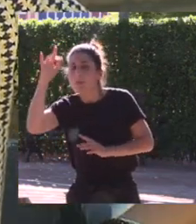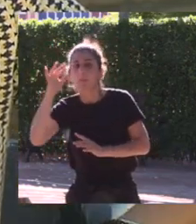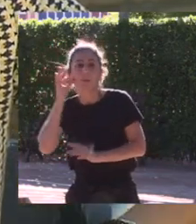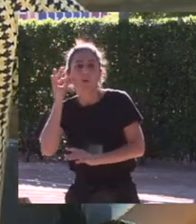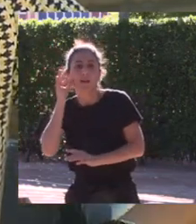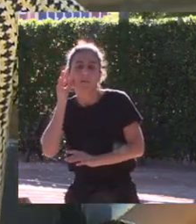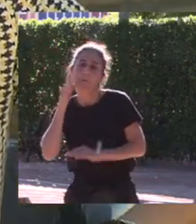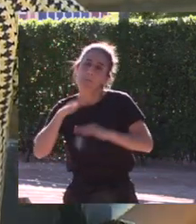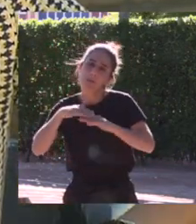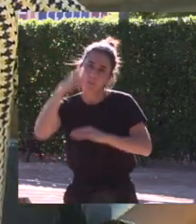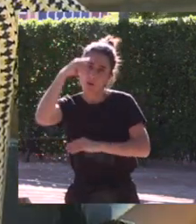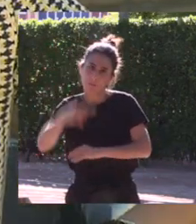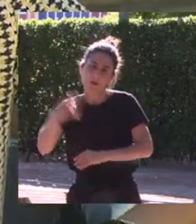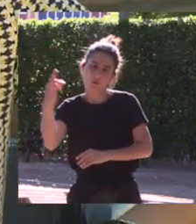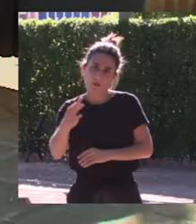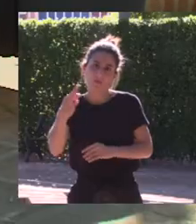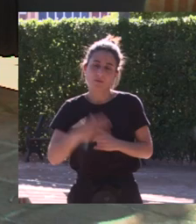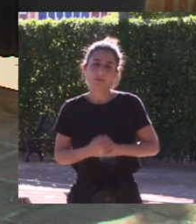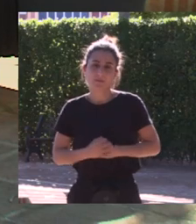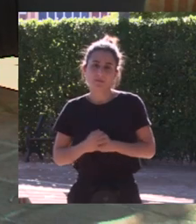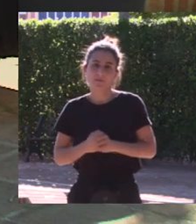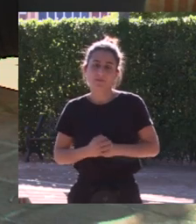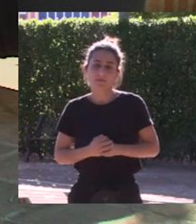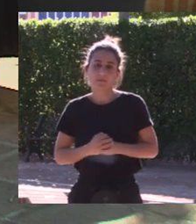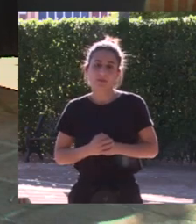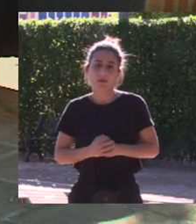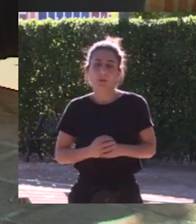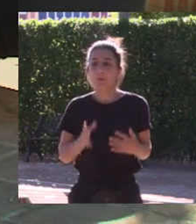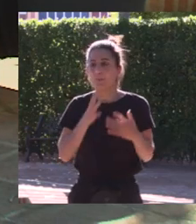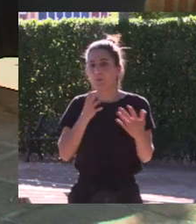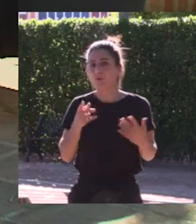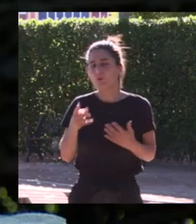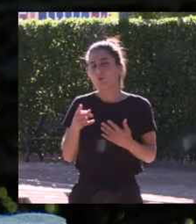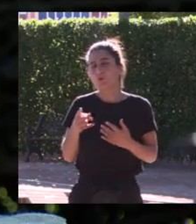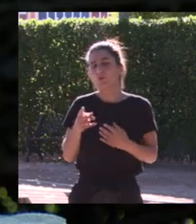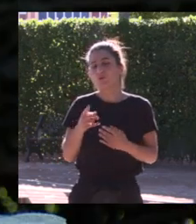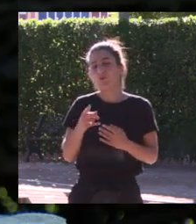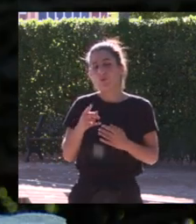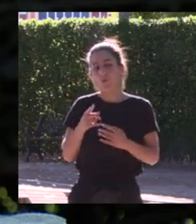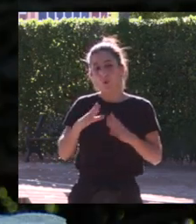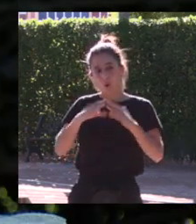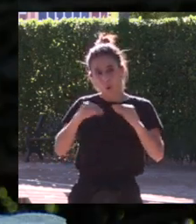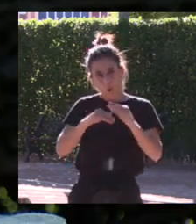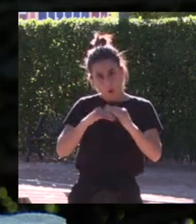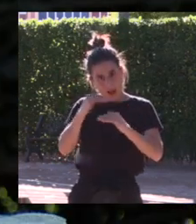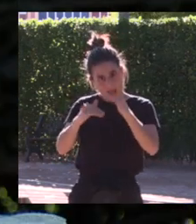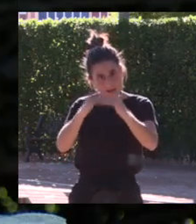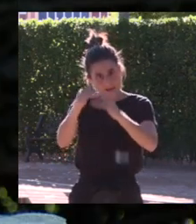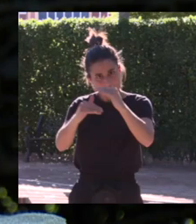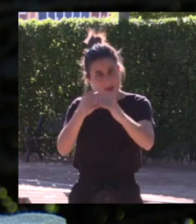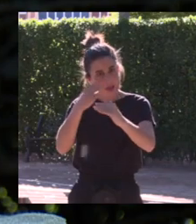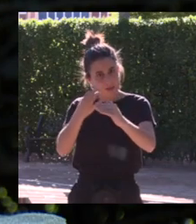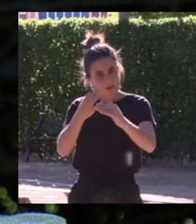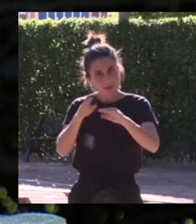merecíamos era el respeto porque en realidad tu propia carrera ha estado condicionada por esa falta de igualdad